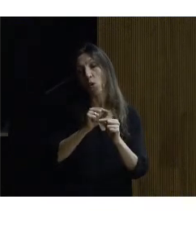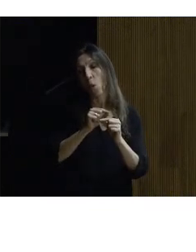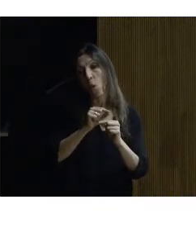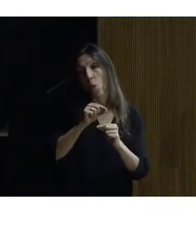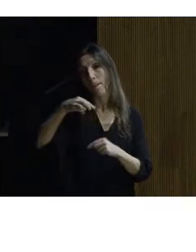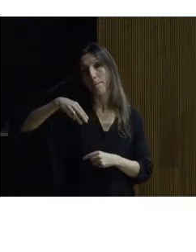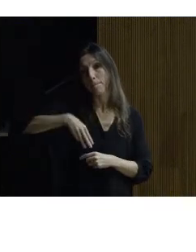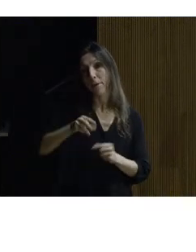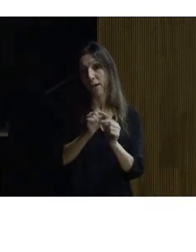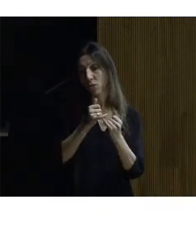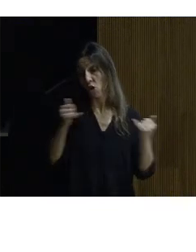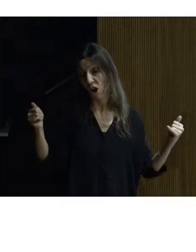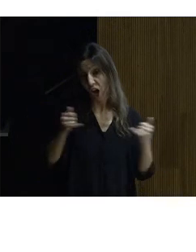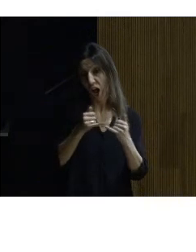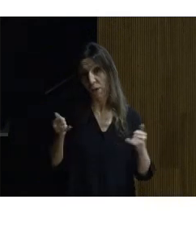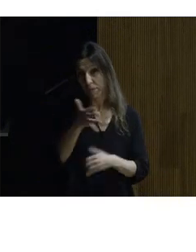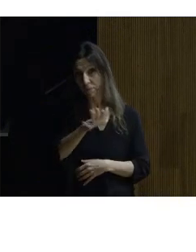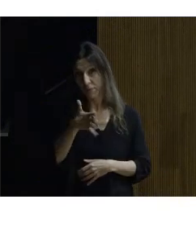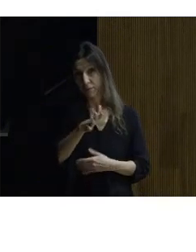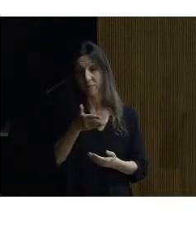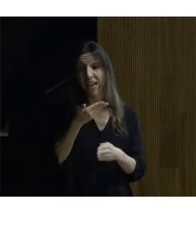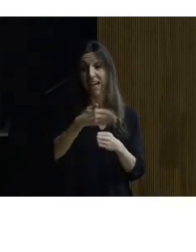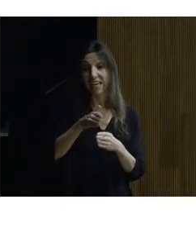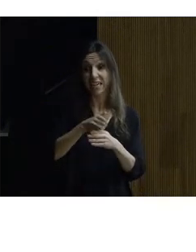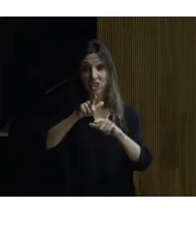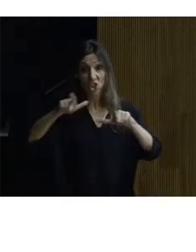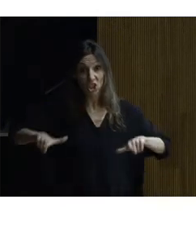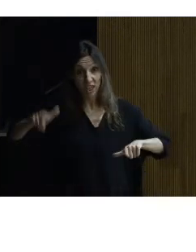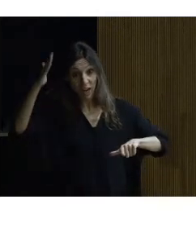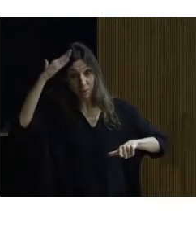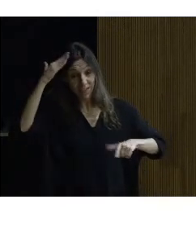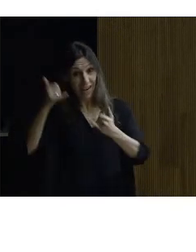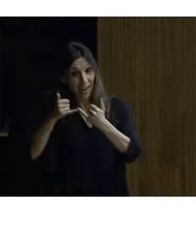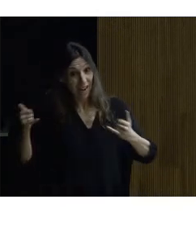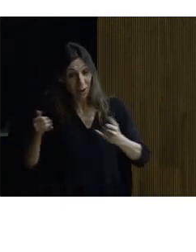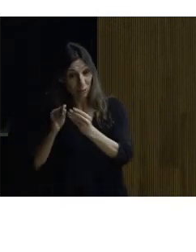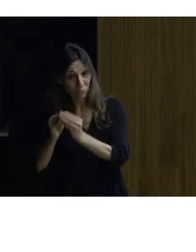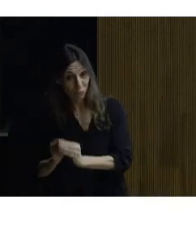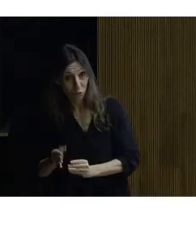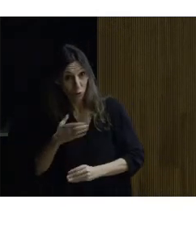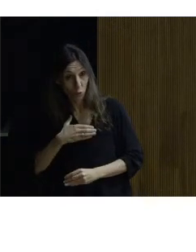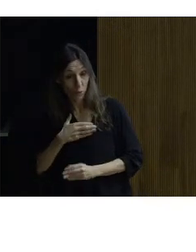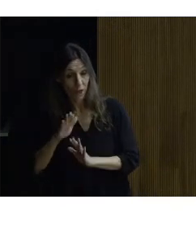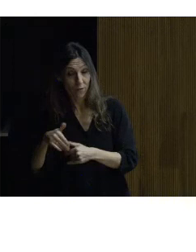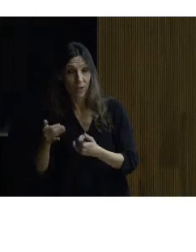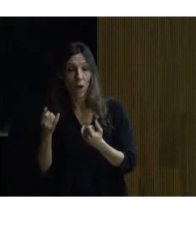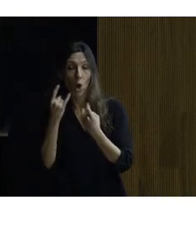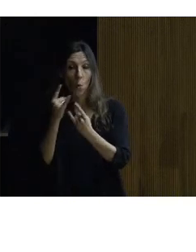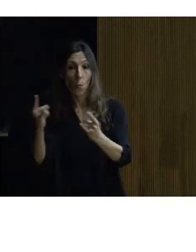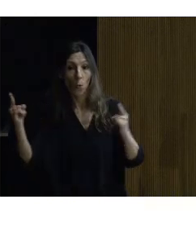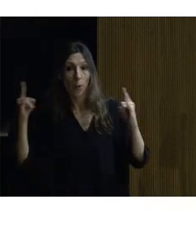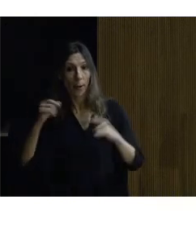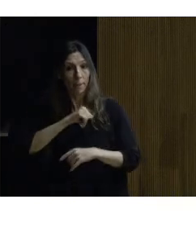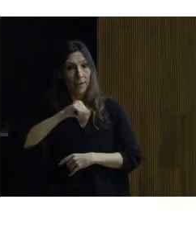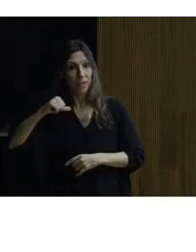la sala principal como no podía ponerse cable lo que se hizo fue instalar un sistema de bucle magnético personal en este